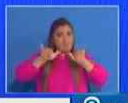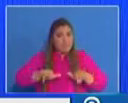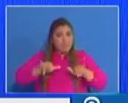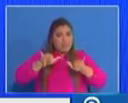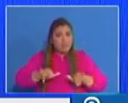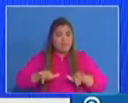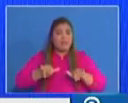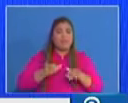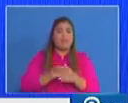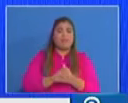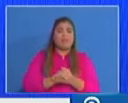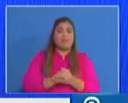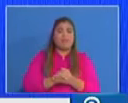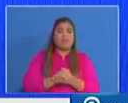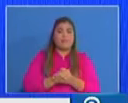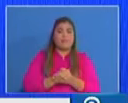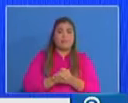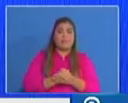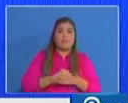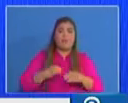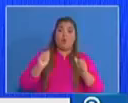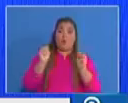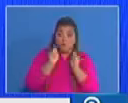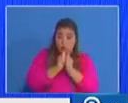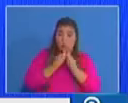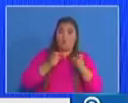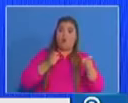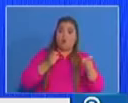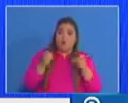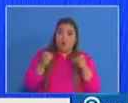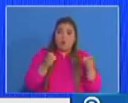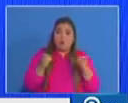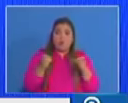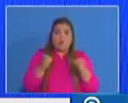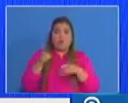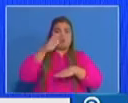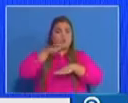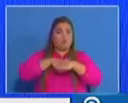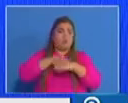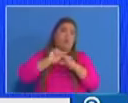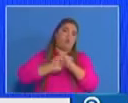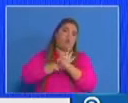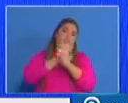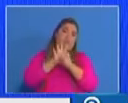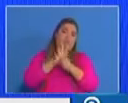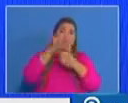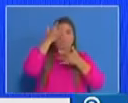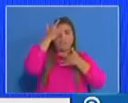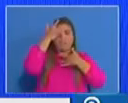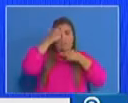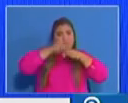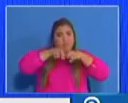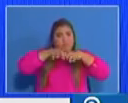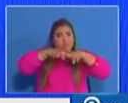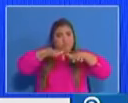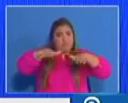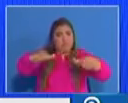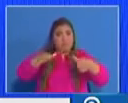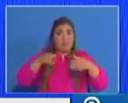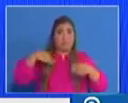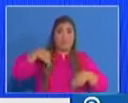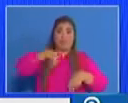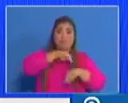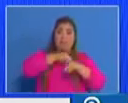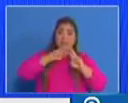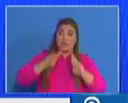manera en control la situación de la epidemia en Panamá. Que si bien es cierto, no es el